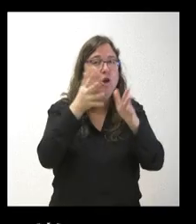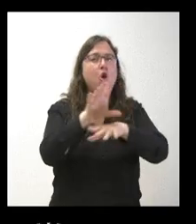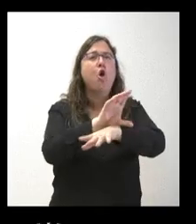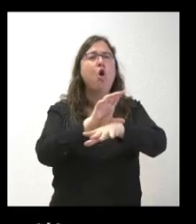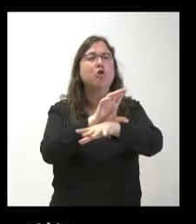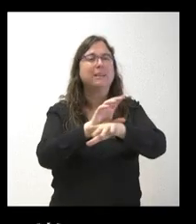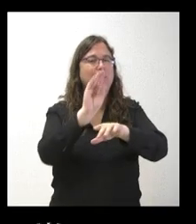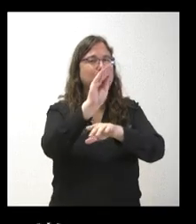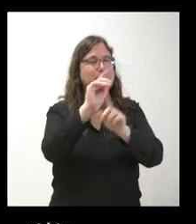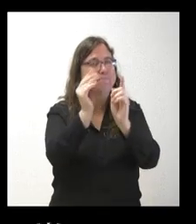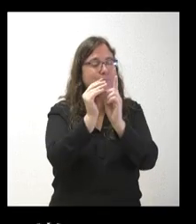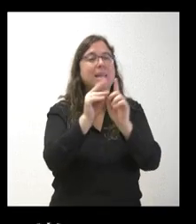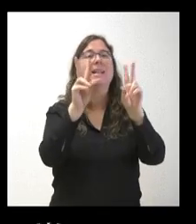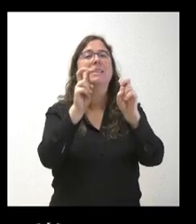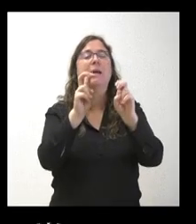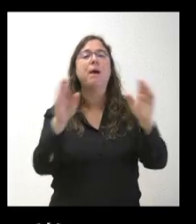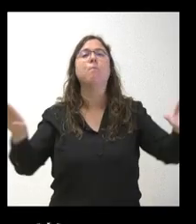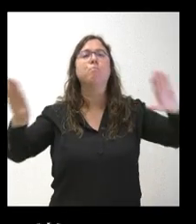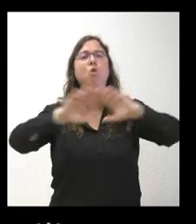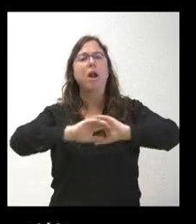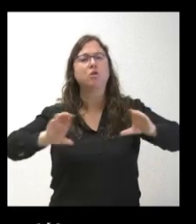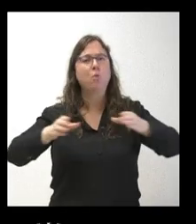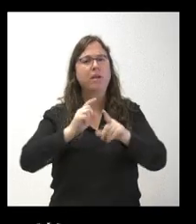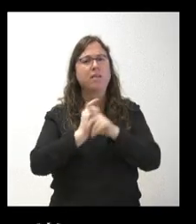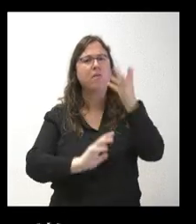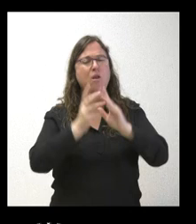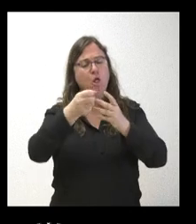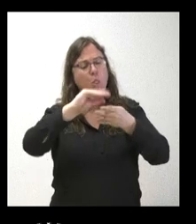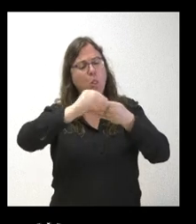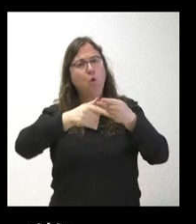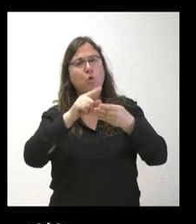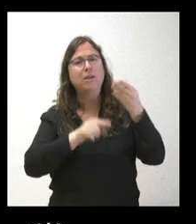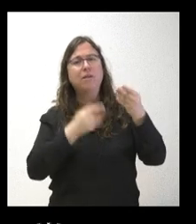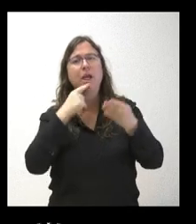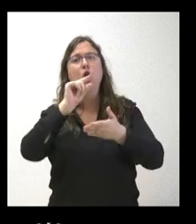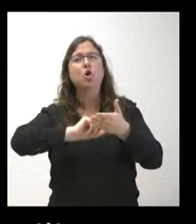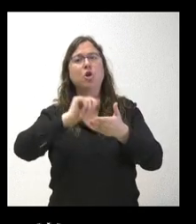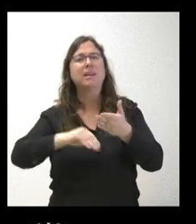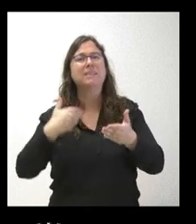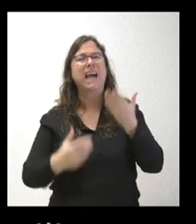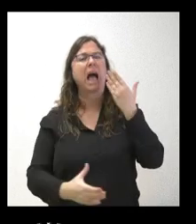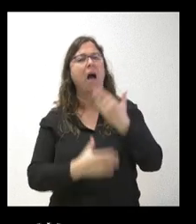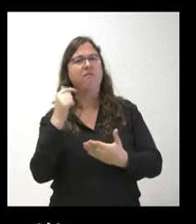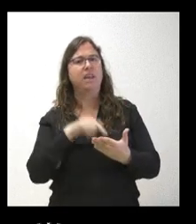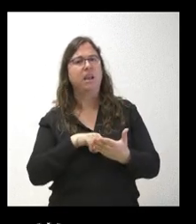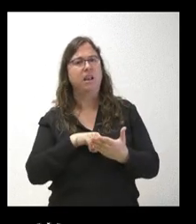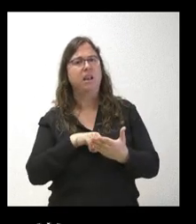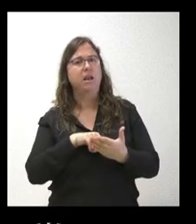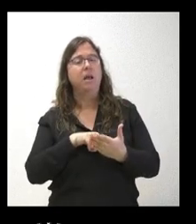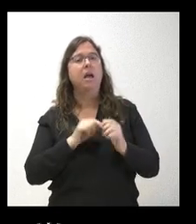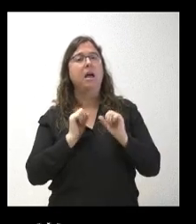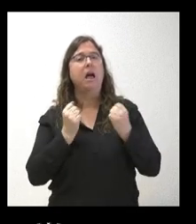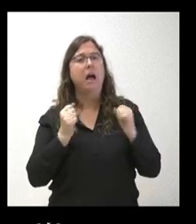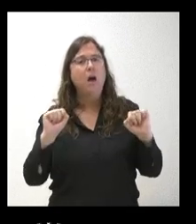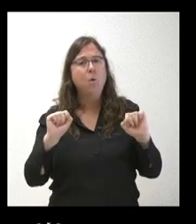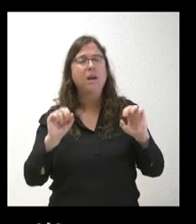sobre el tema de las cuadrillas nocturnas. Veo en el documento que ya están contratadas desde el mes de abril. Aunque estén previstas para la